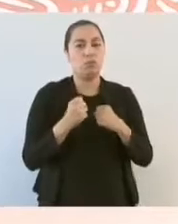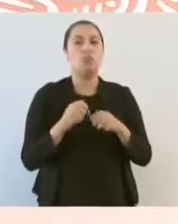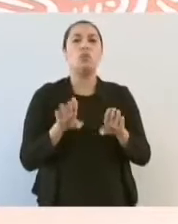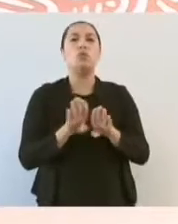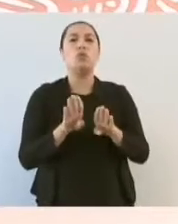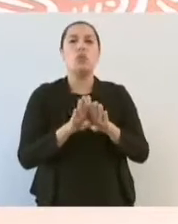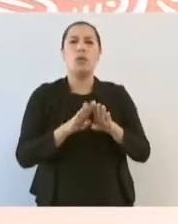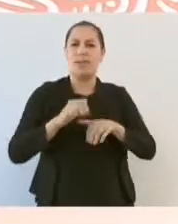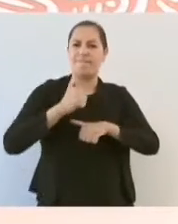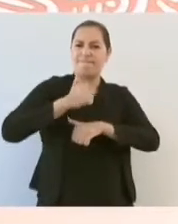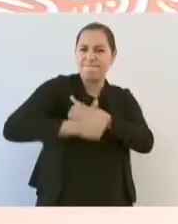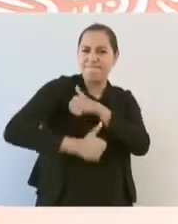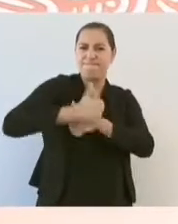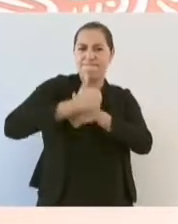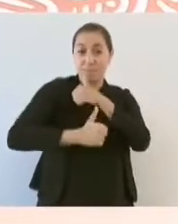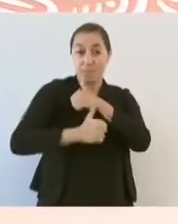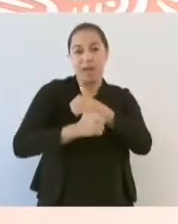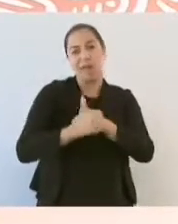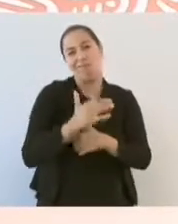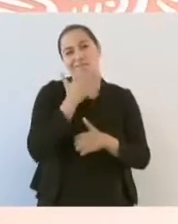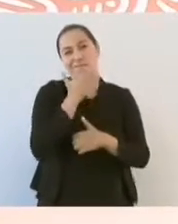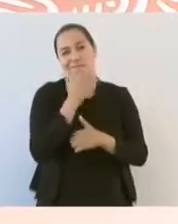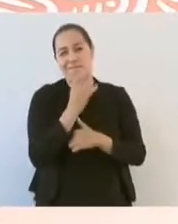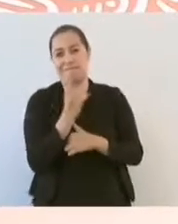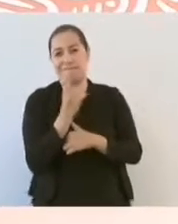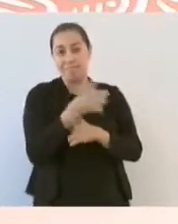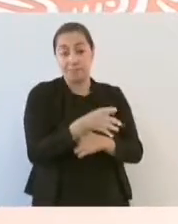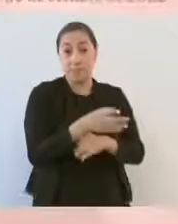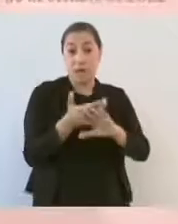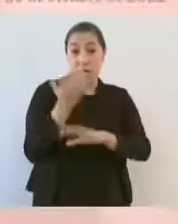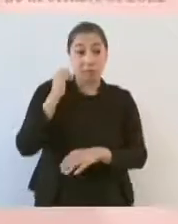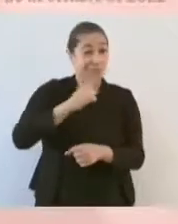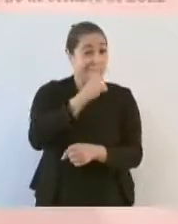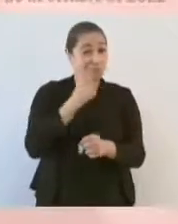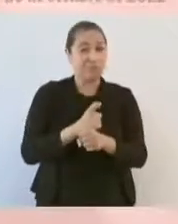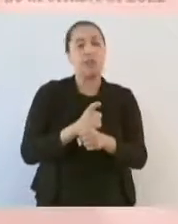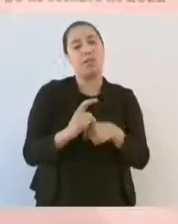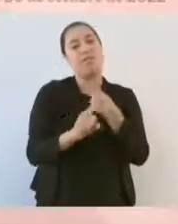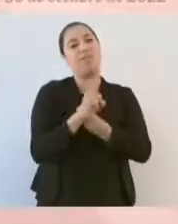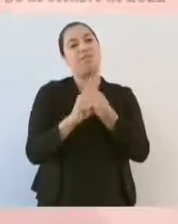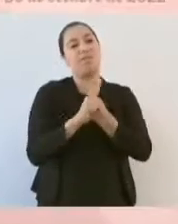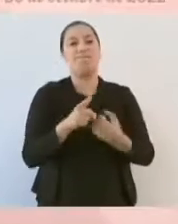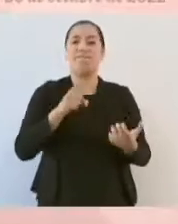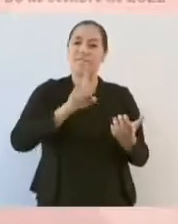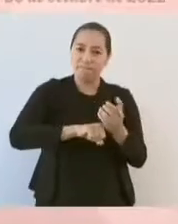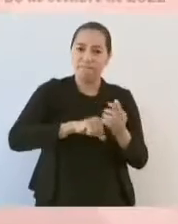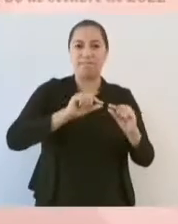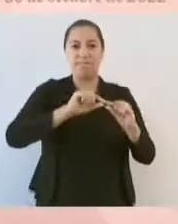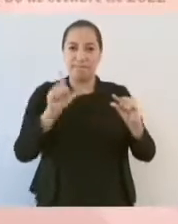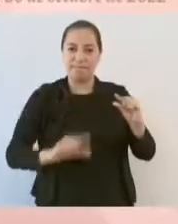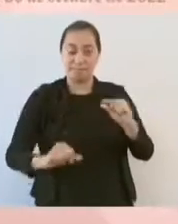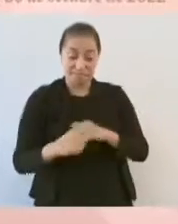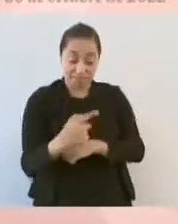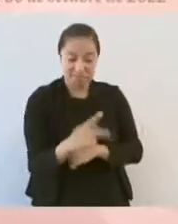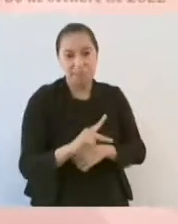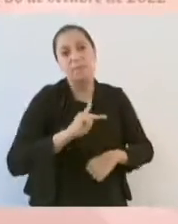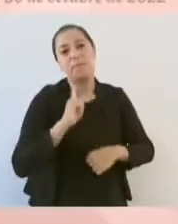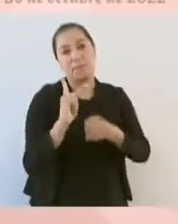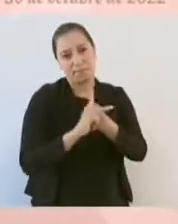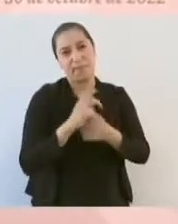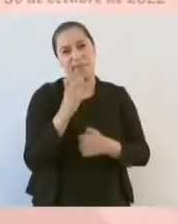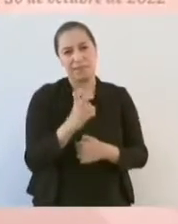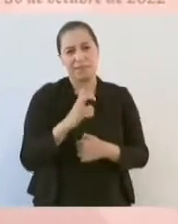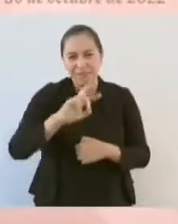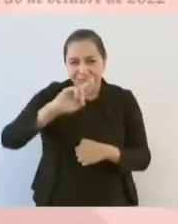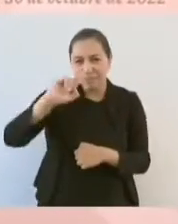la corrupción, que era el principal problema del país. Fíjense cómo